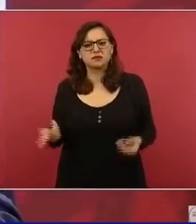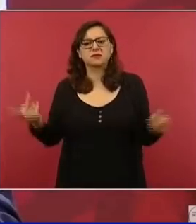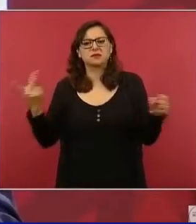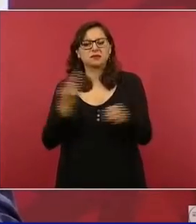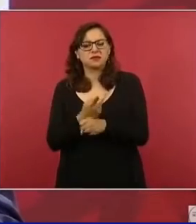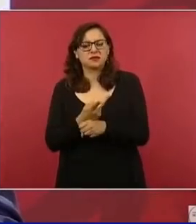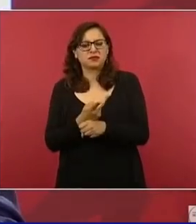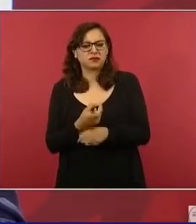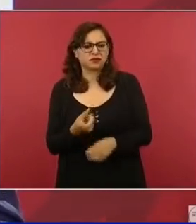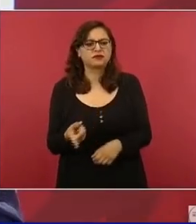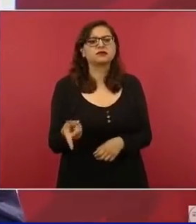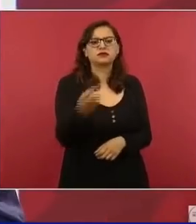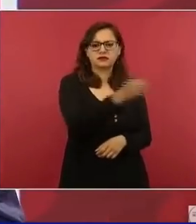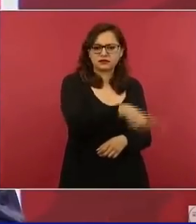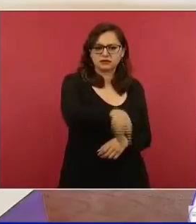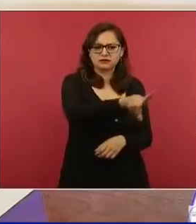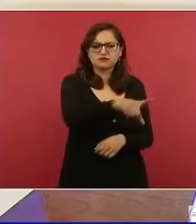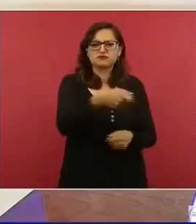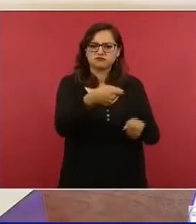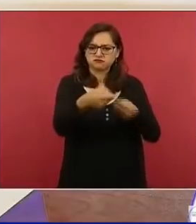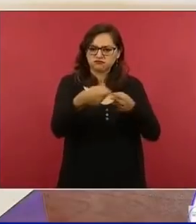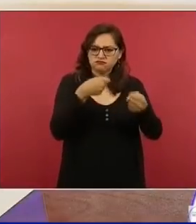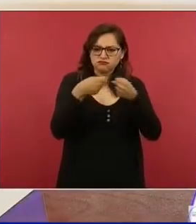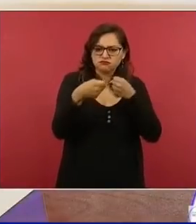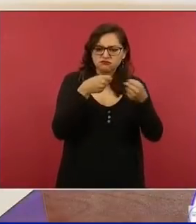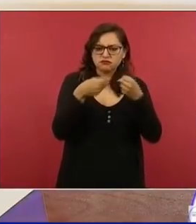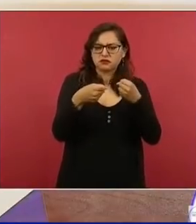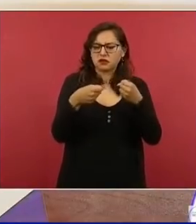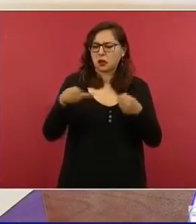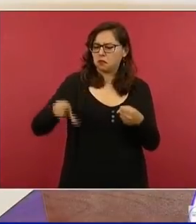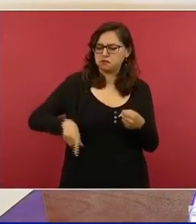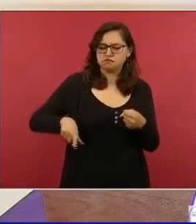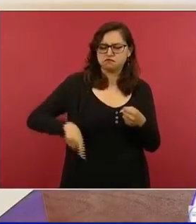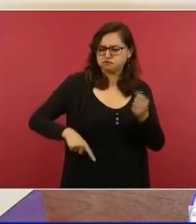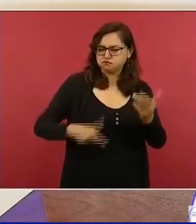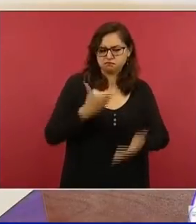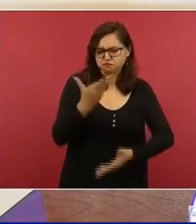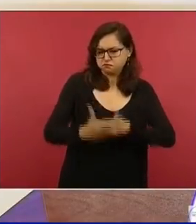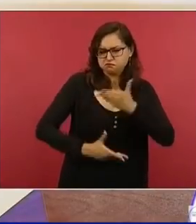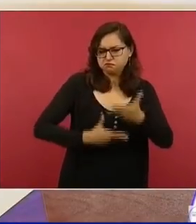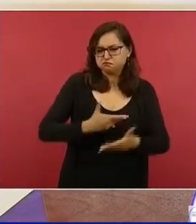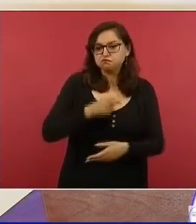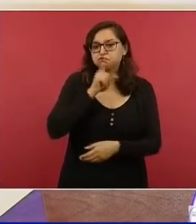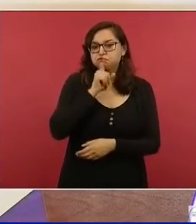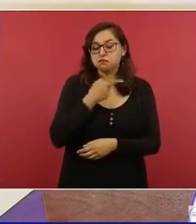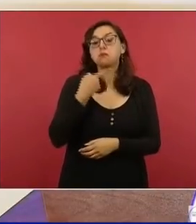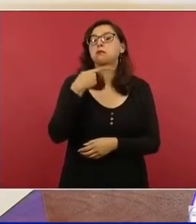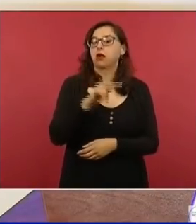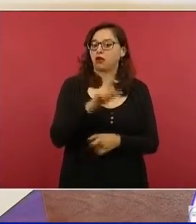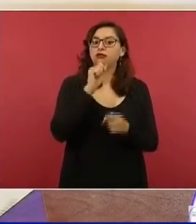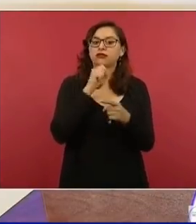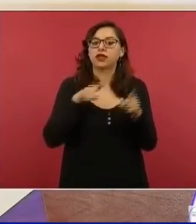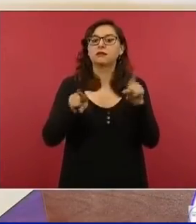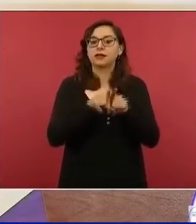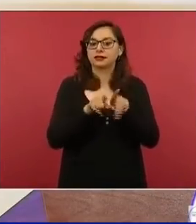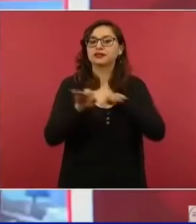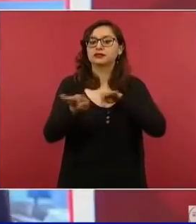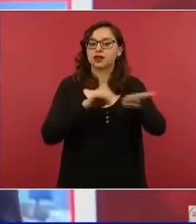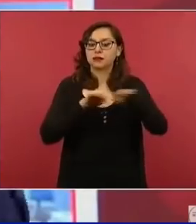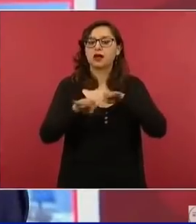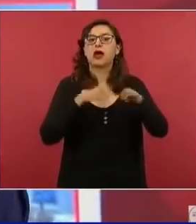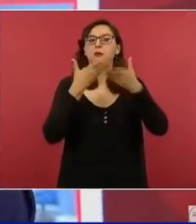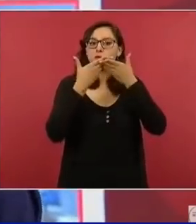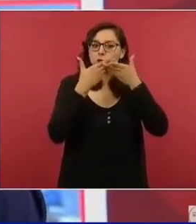también se dedican a la actividad pública y, sobre todo,